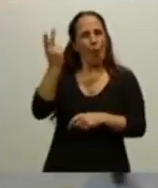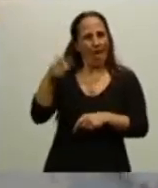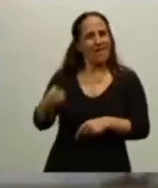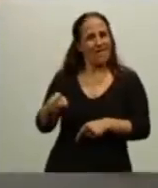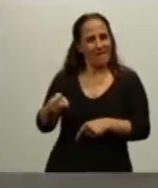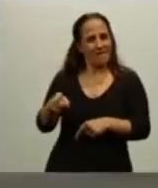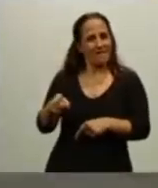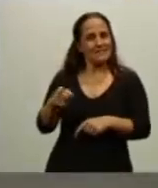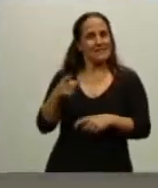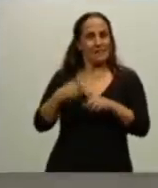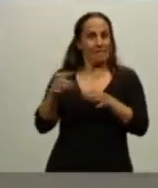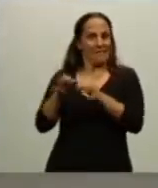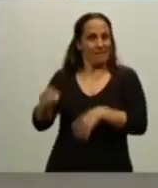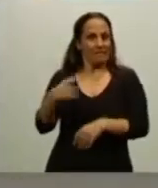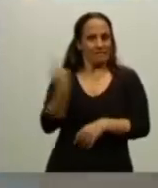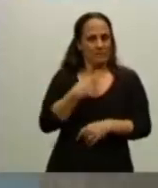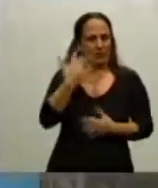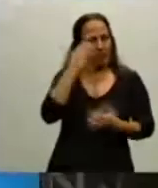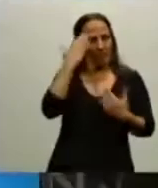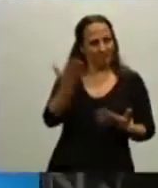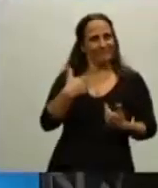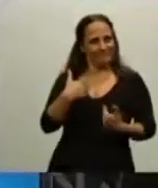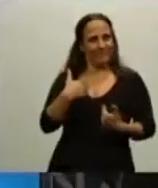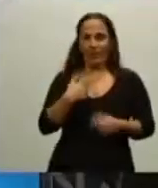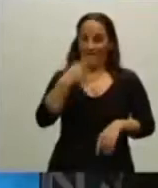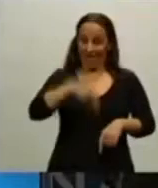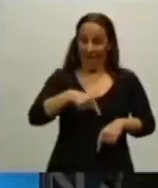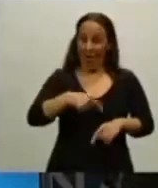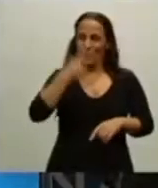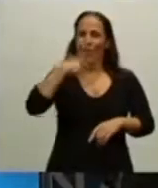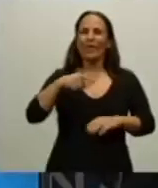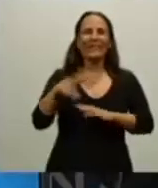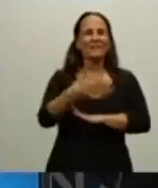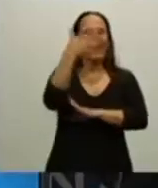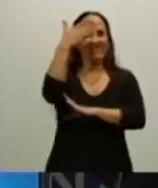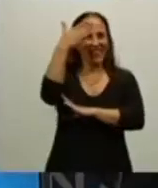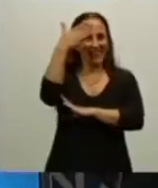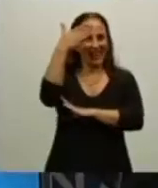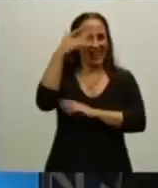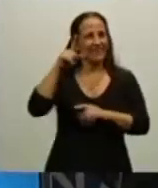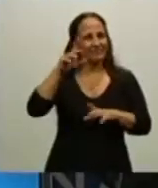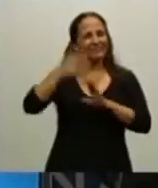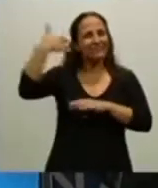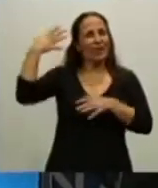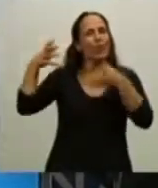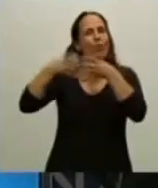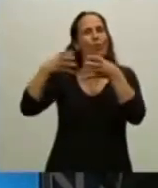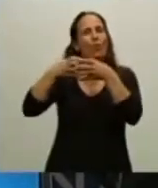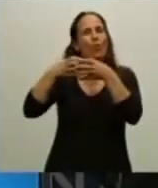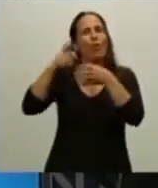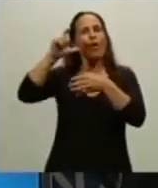colocando también la última bandera de aquel Grupo Cóndor